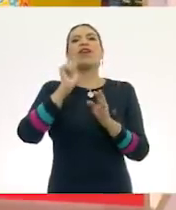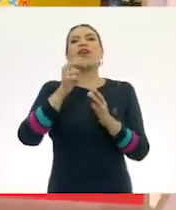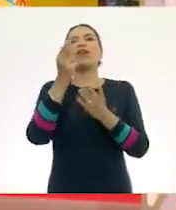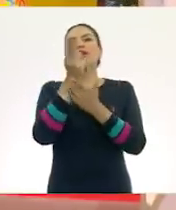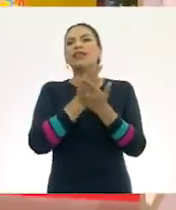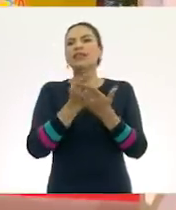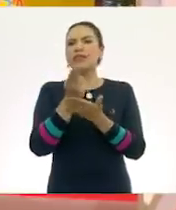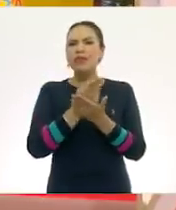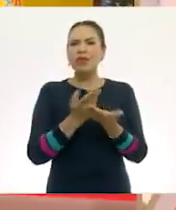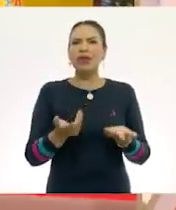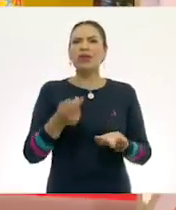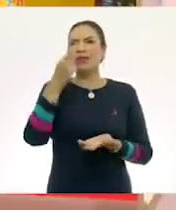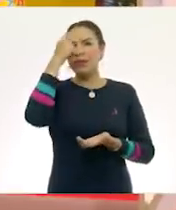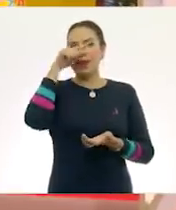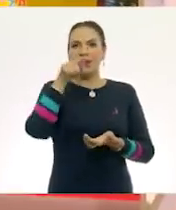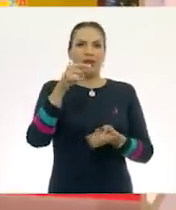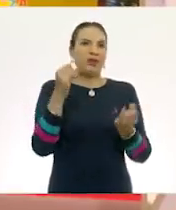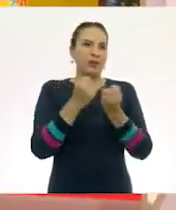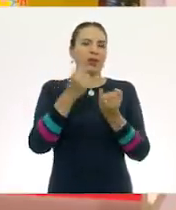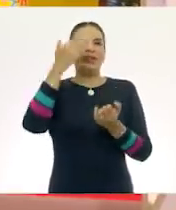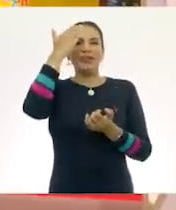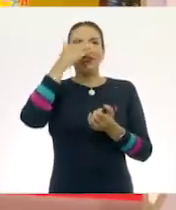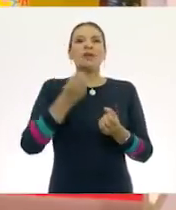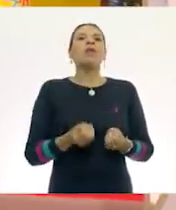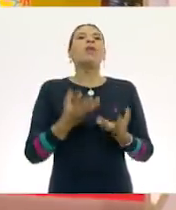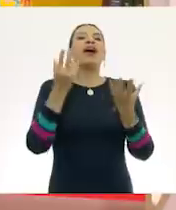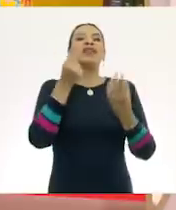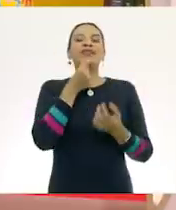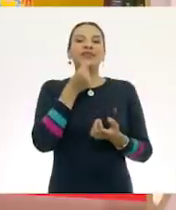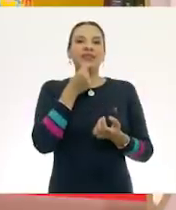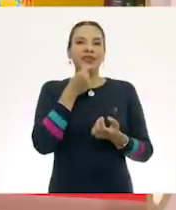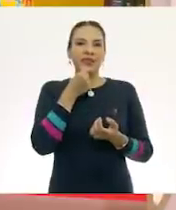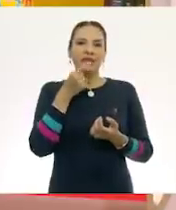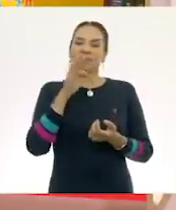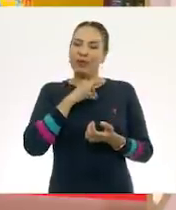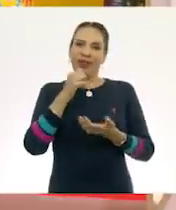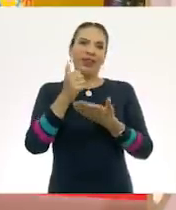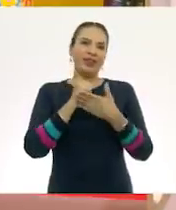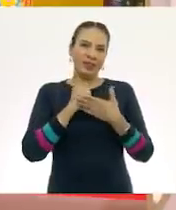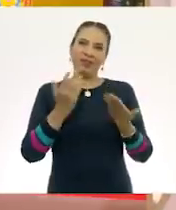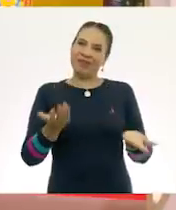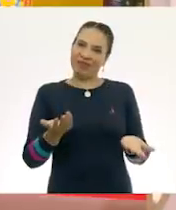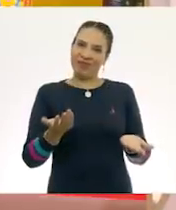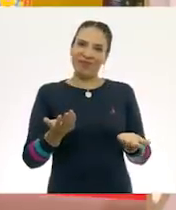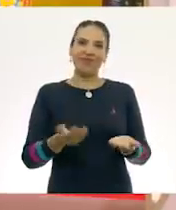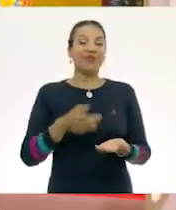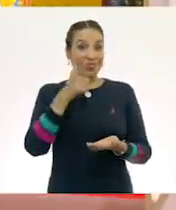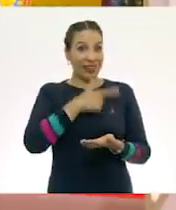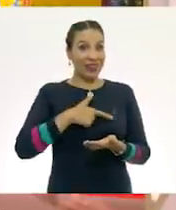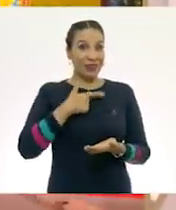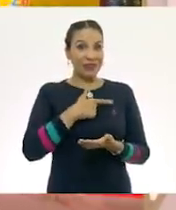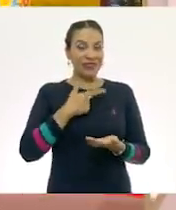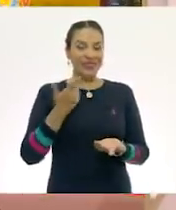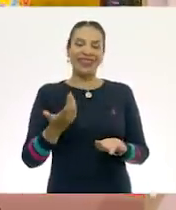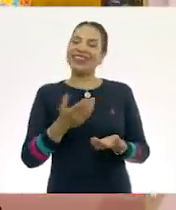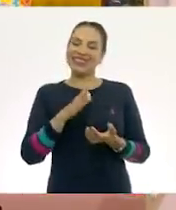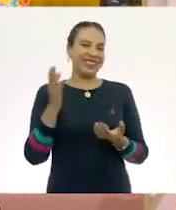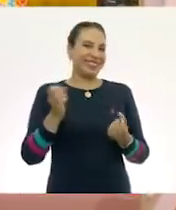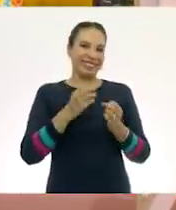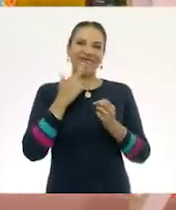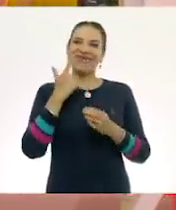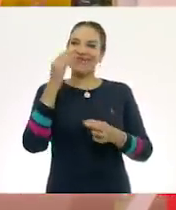dibujándolos para que tú también sepas cuántos niños son y nos ayudes. ¿Sí? ¿Te gusta la idea? ¡Perfecto!